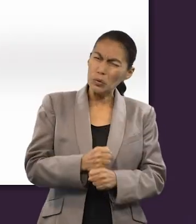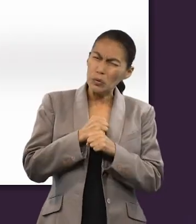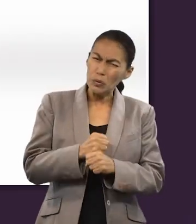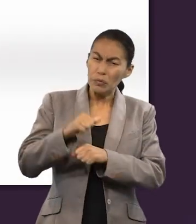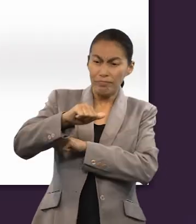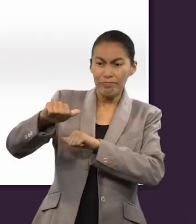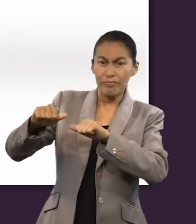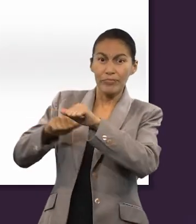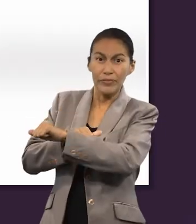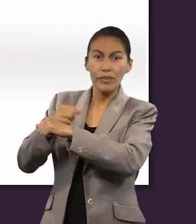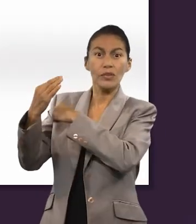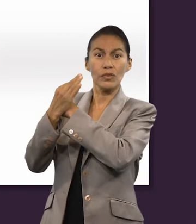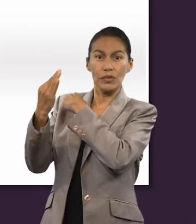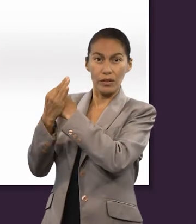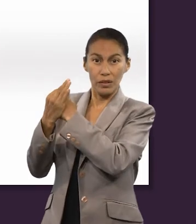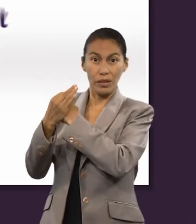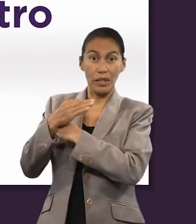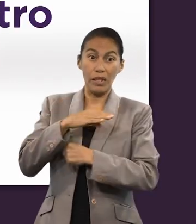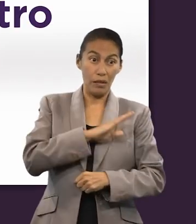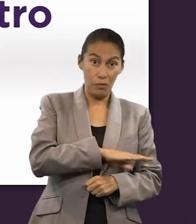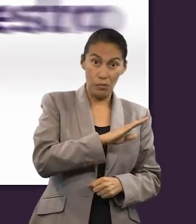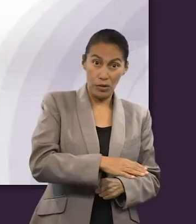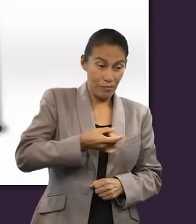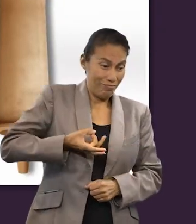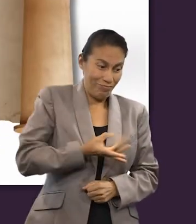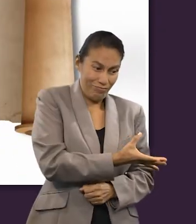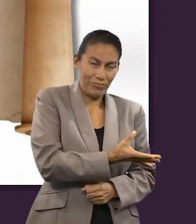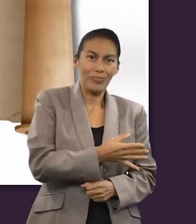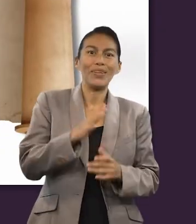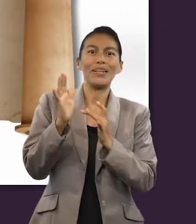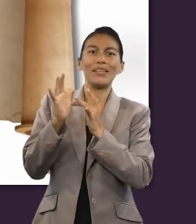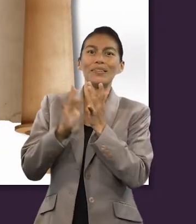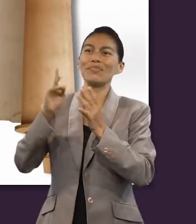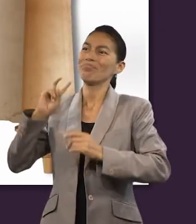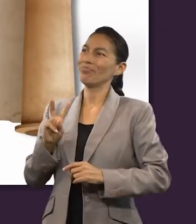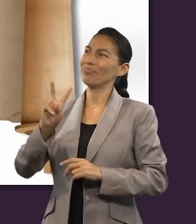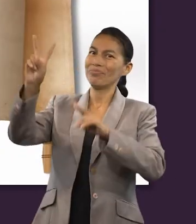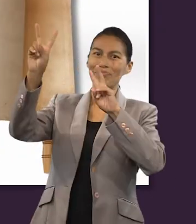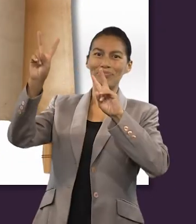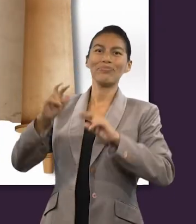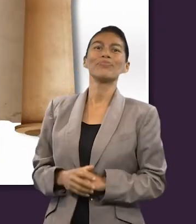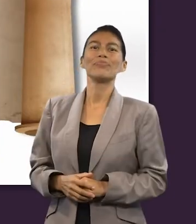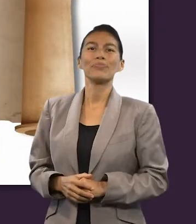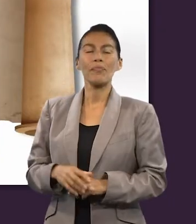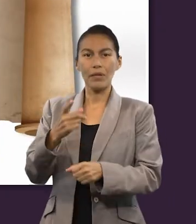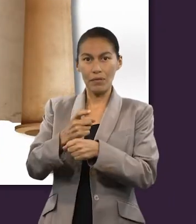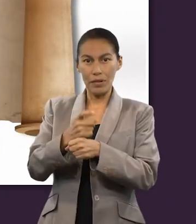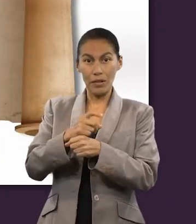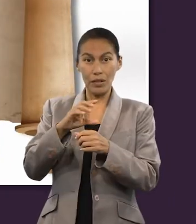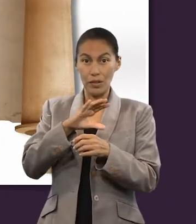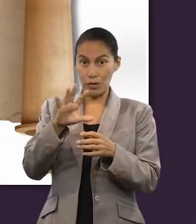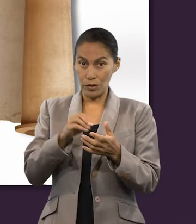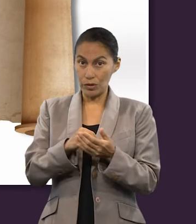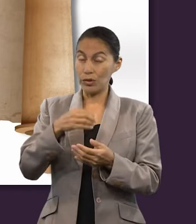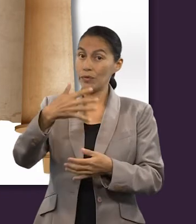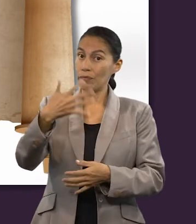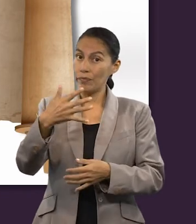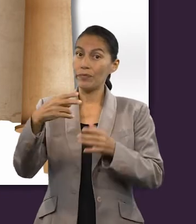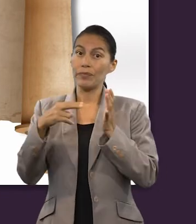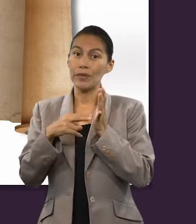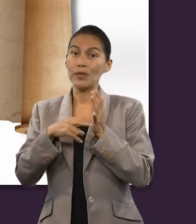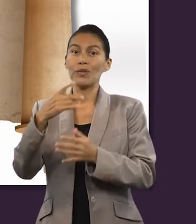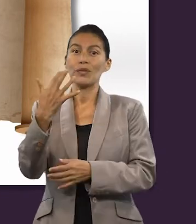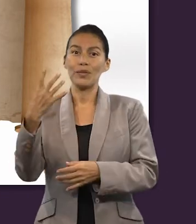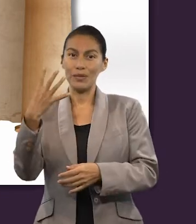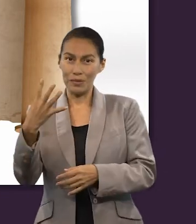mediante su ministerio intercesor en nuestro favor. Sórbida es la muerte en victoria, primera de Corintios 15, 54.